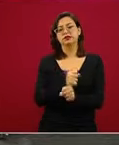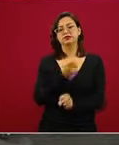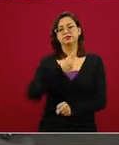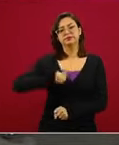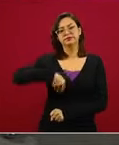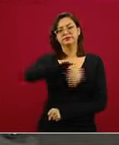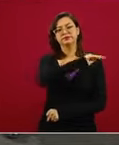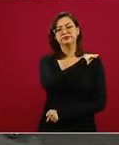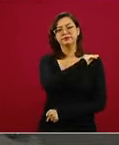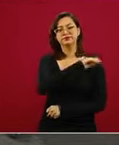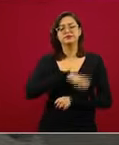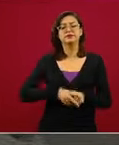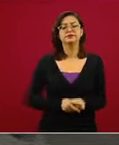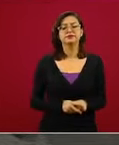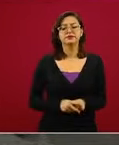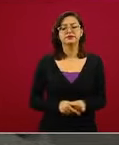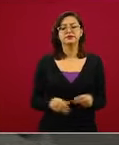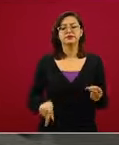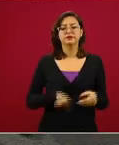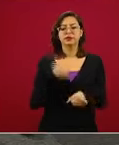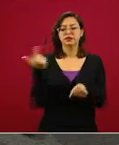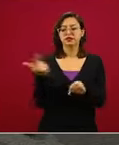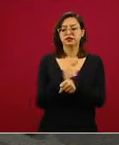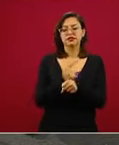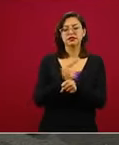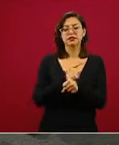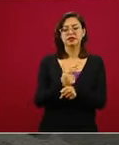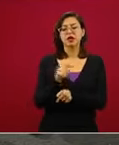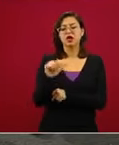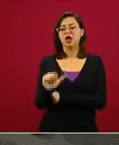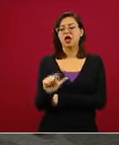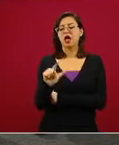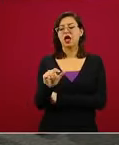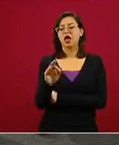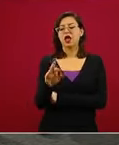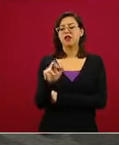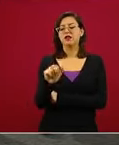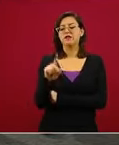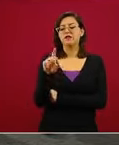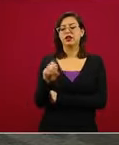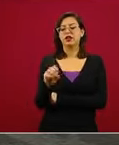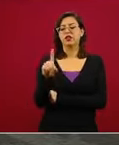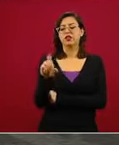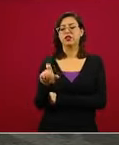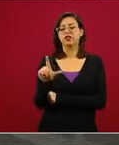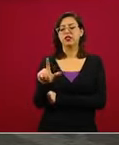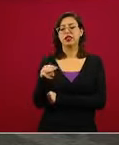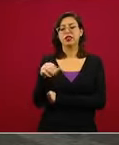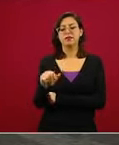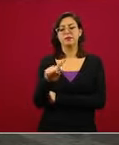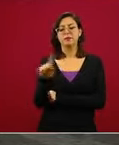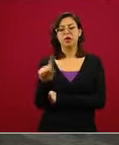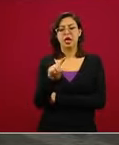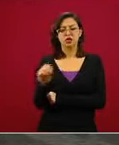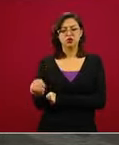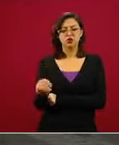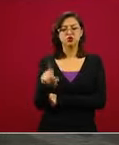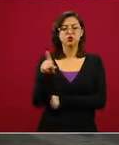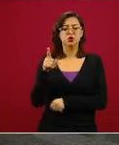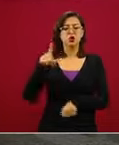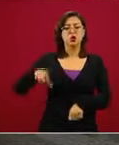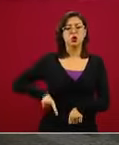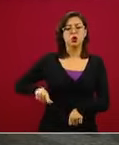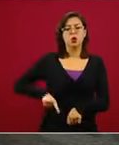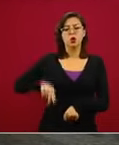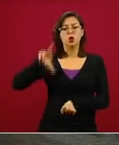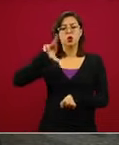del licenciado Alfredo del Mazo, gobernador del Estado de México, del